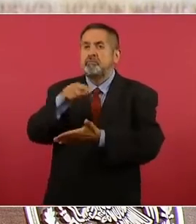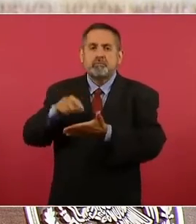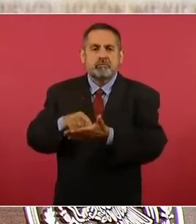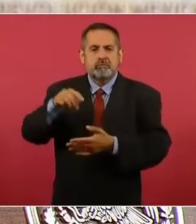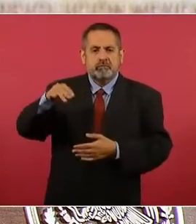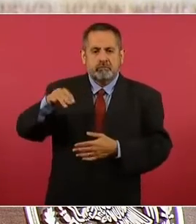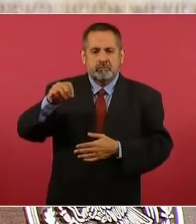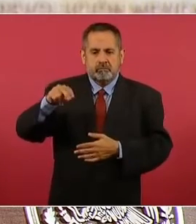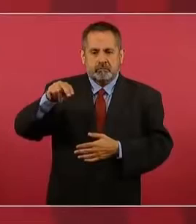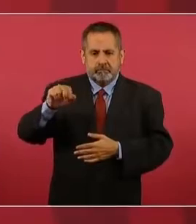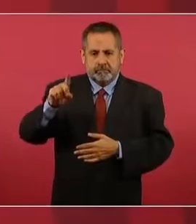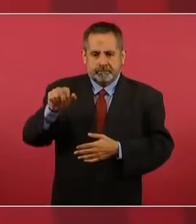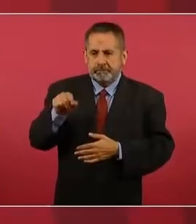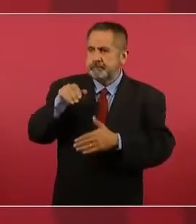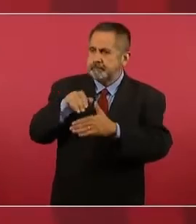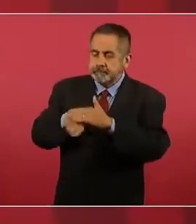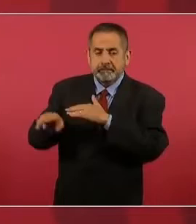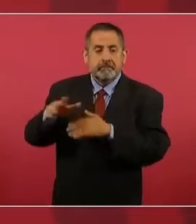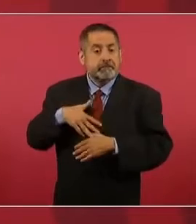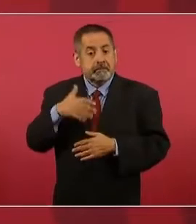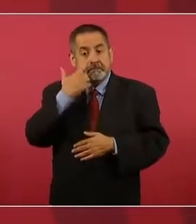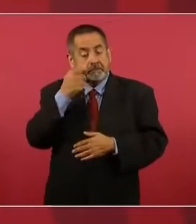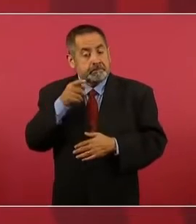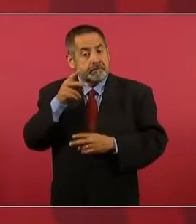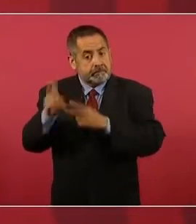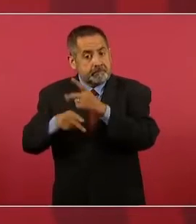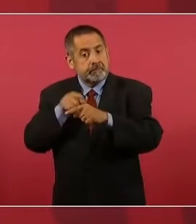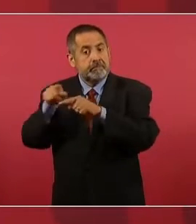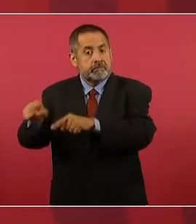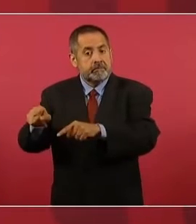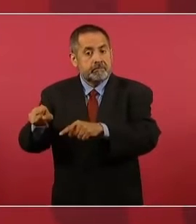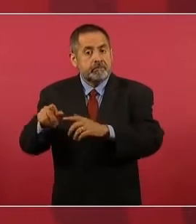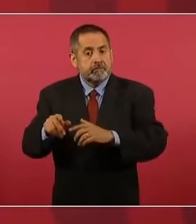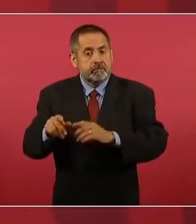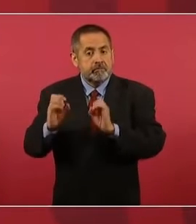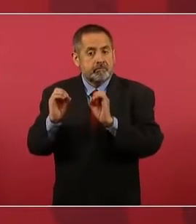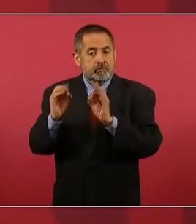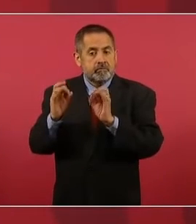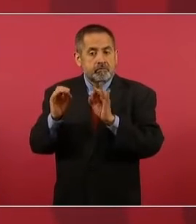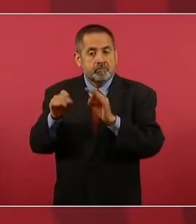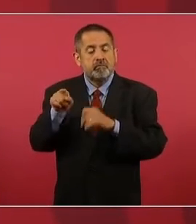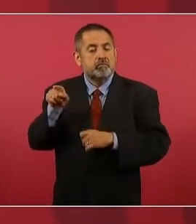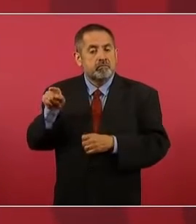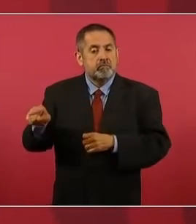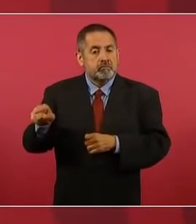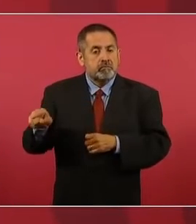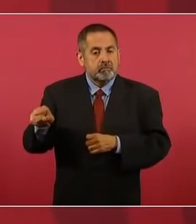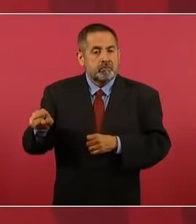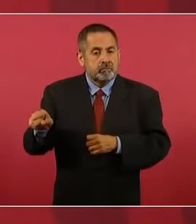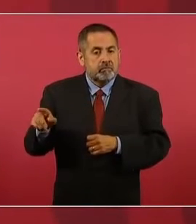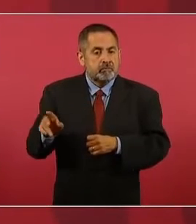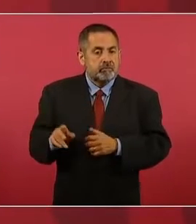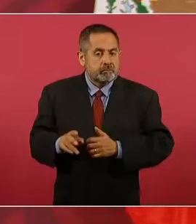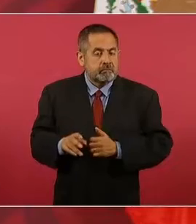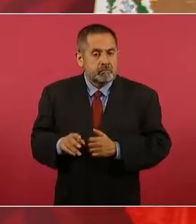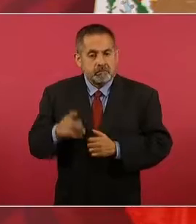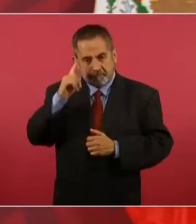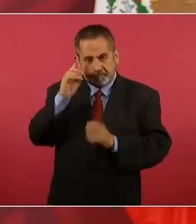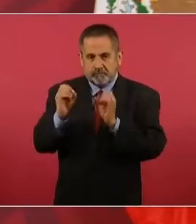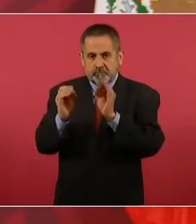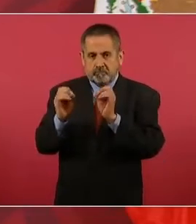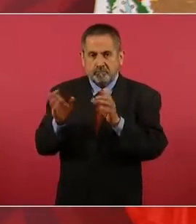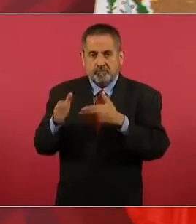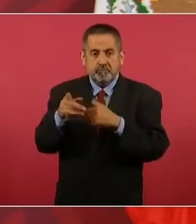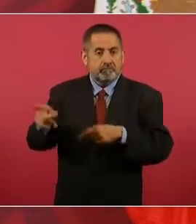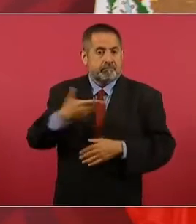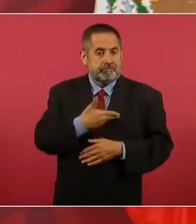y quise ir a la oficina, al despacho